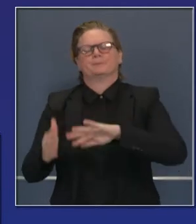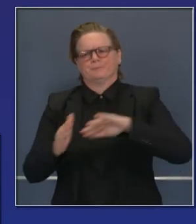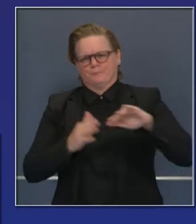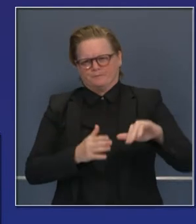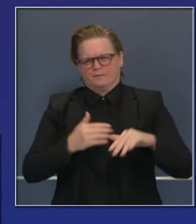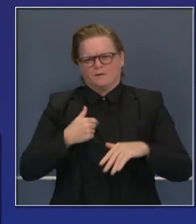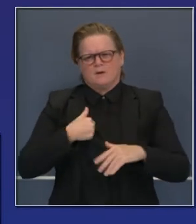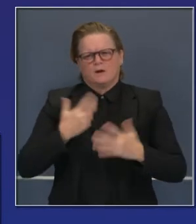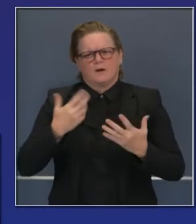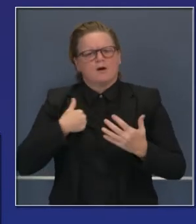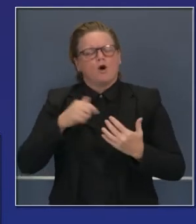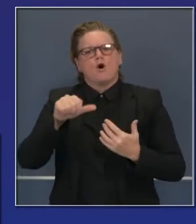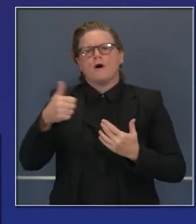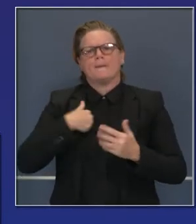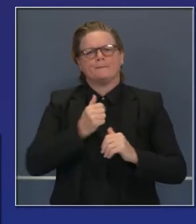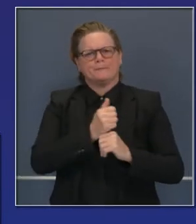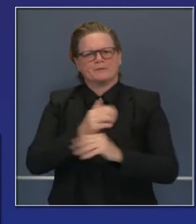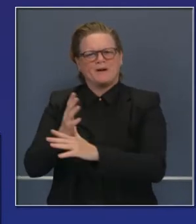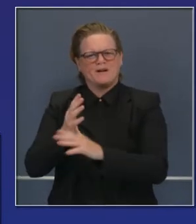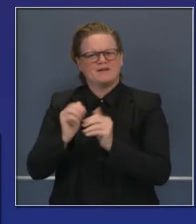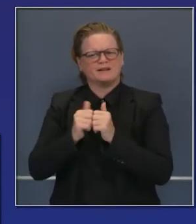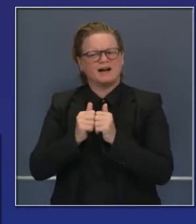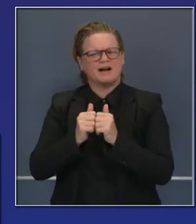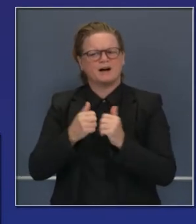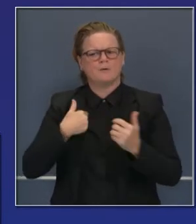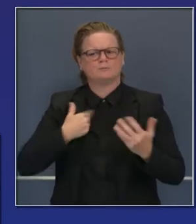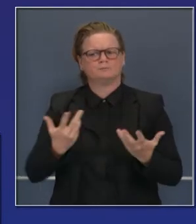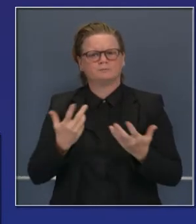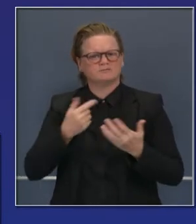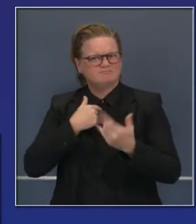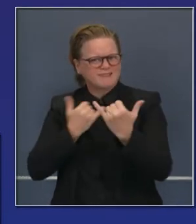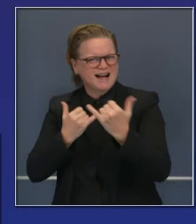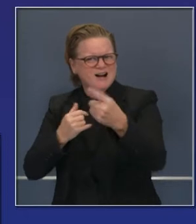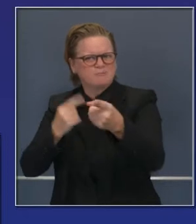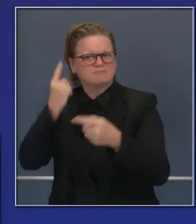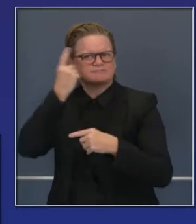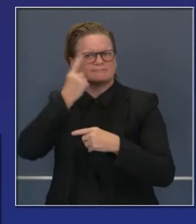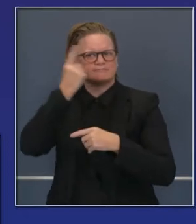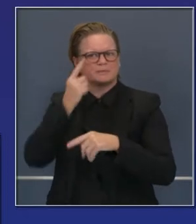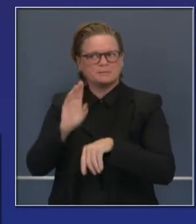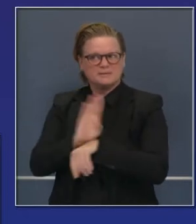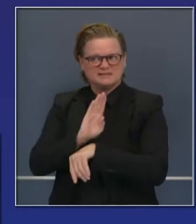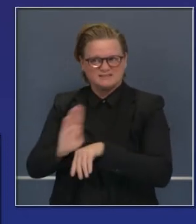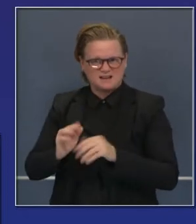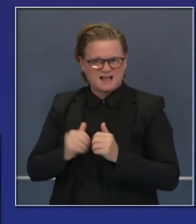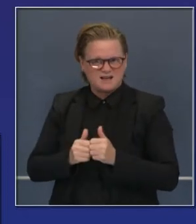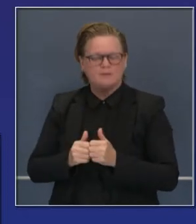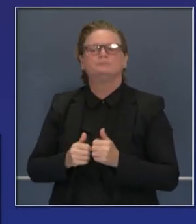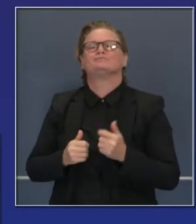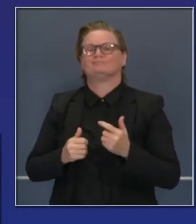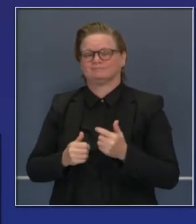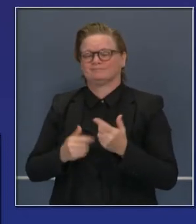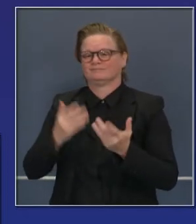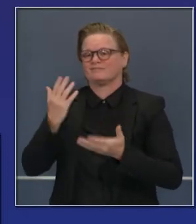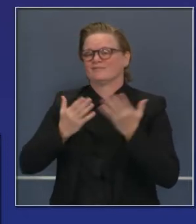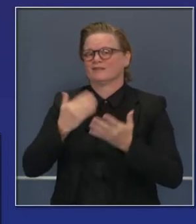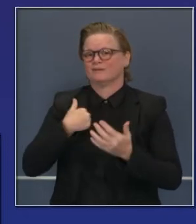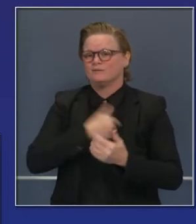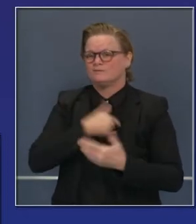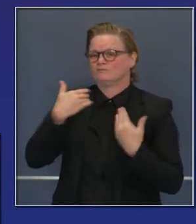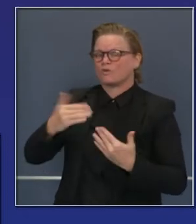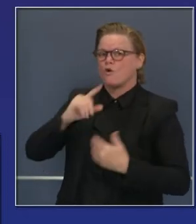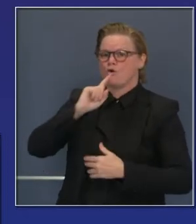hablar sobre cuán preparados estamos es pequeños negocios. Si estamos hablando de más modificaciones, más